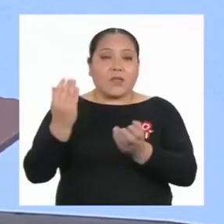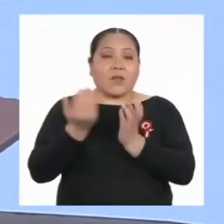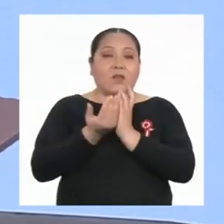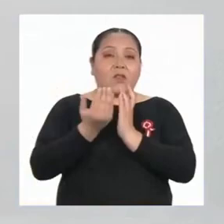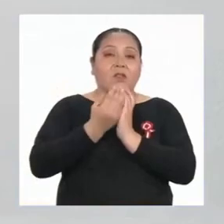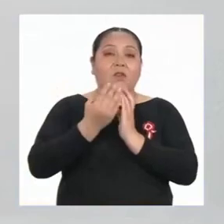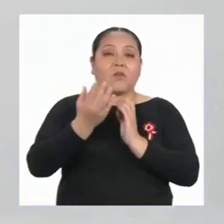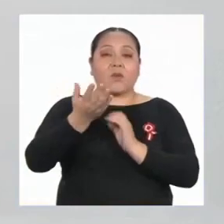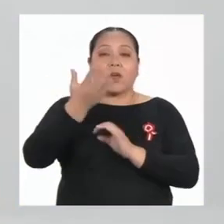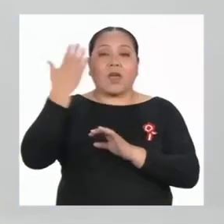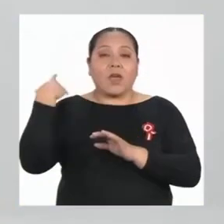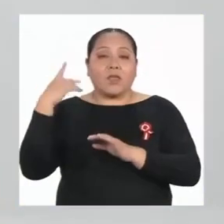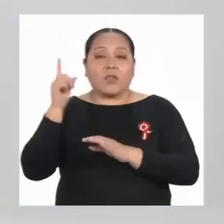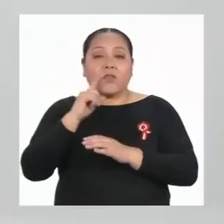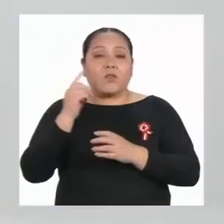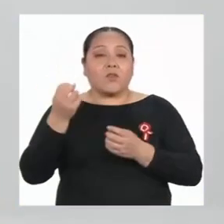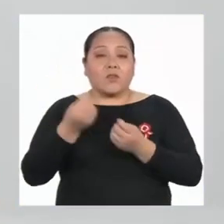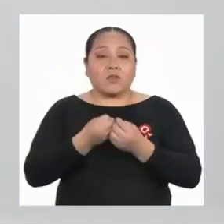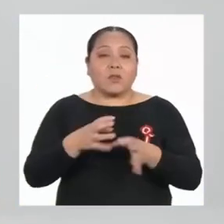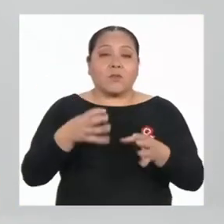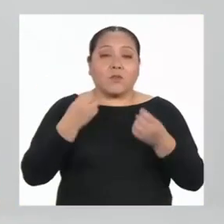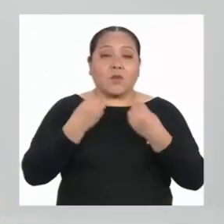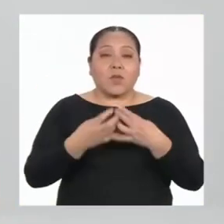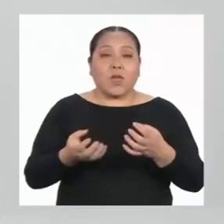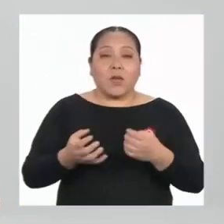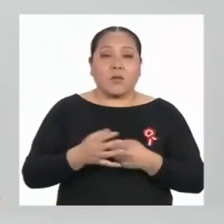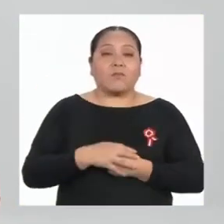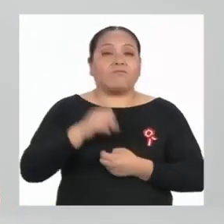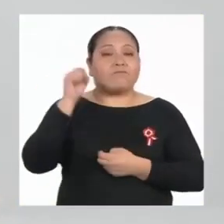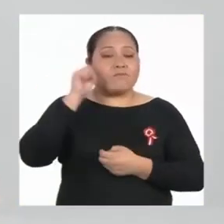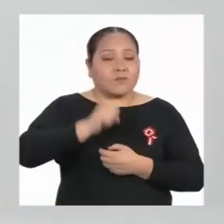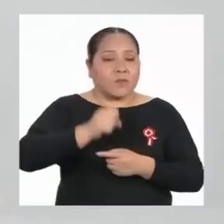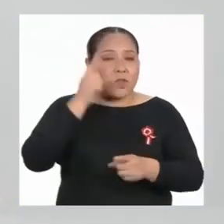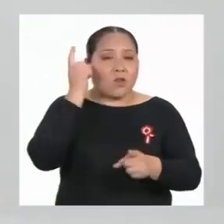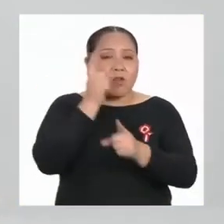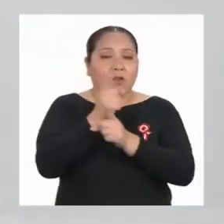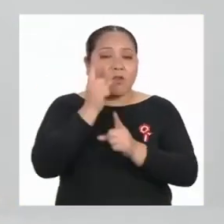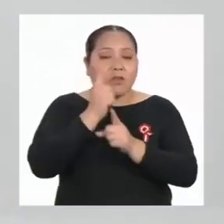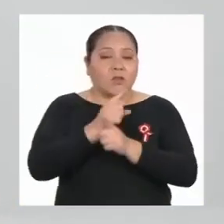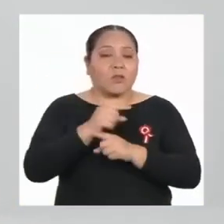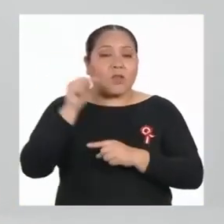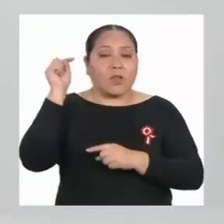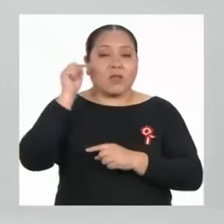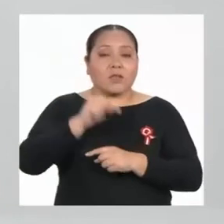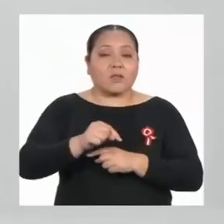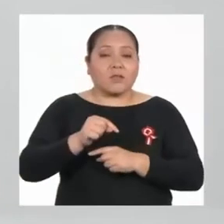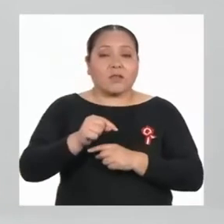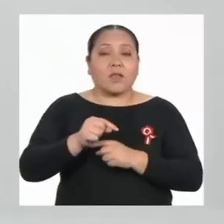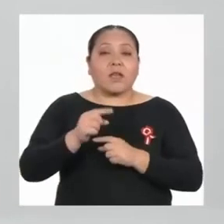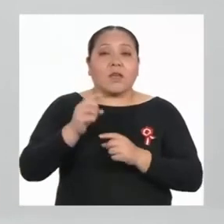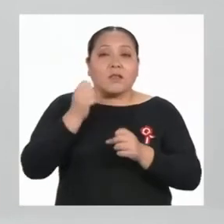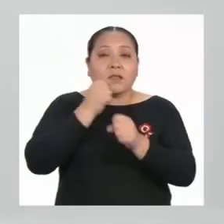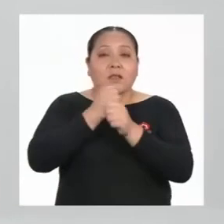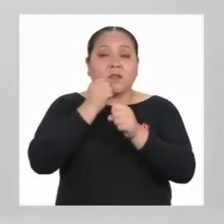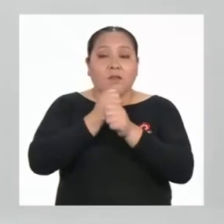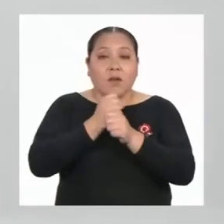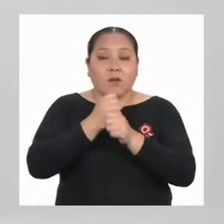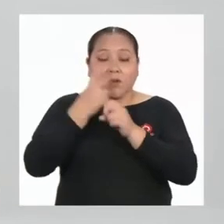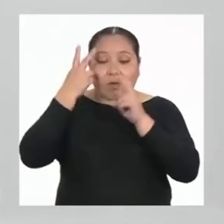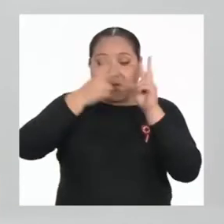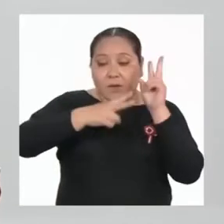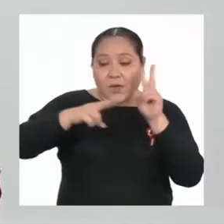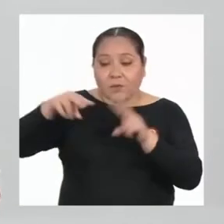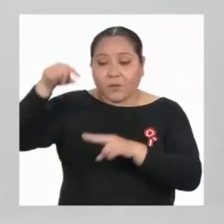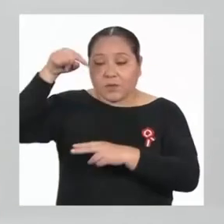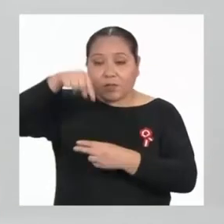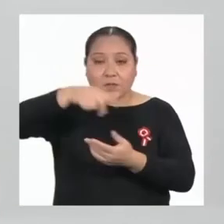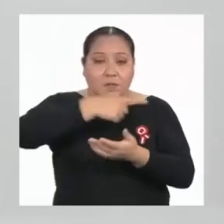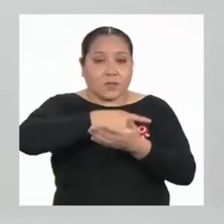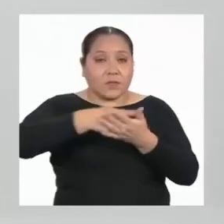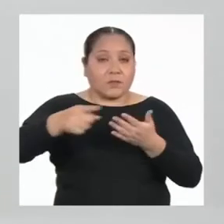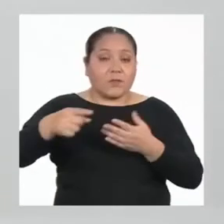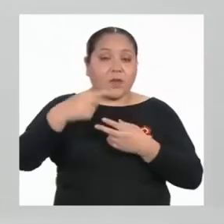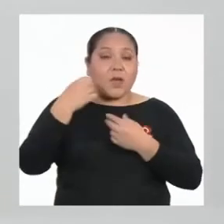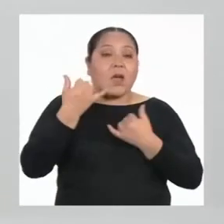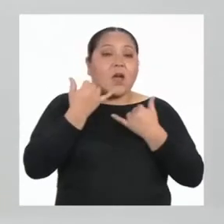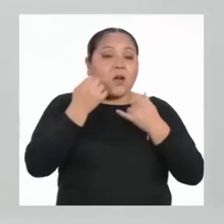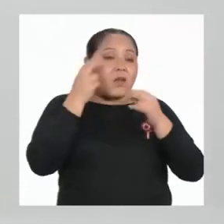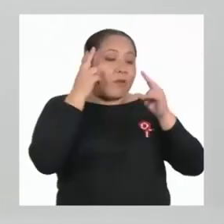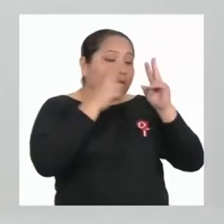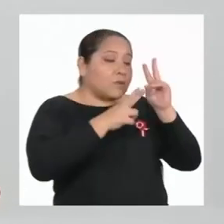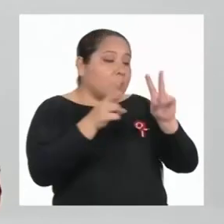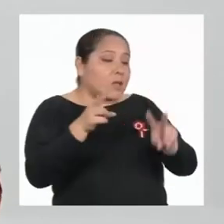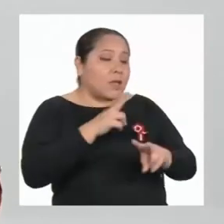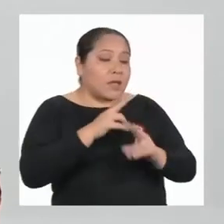suficiente. Así es, Karenice. Durante el trabajo que realizaremos esta semana, vamos a leer